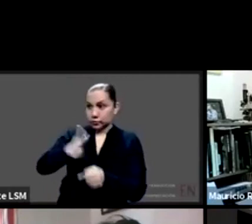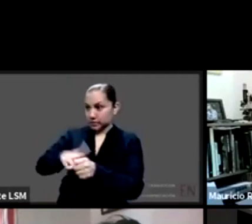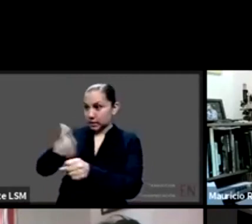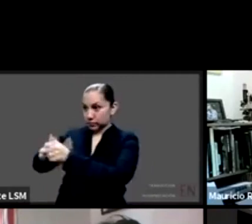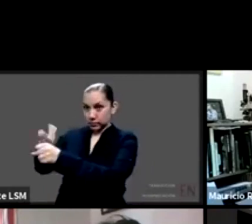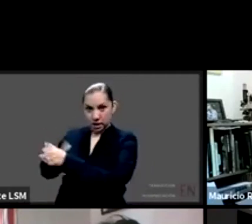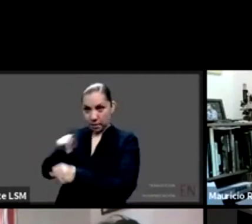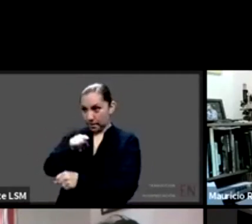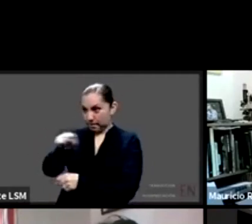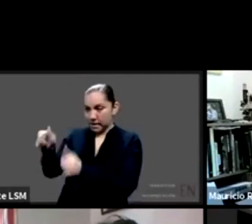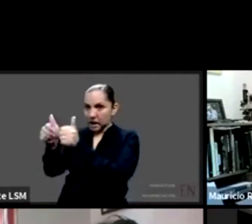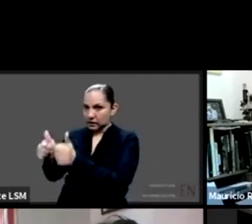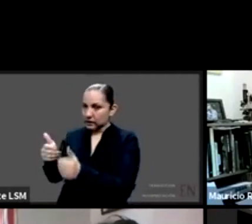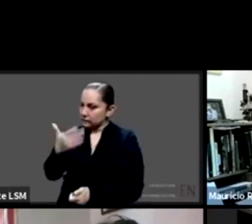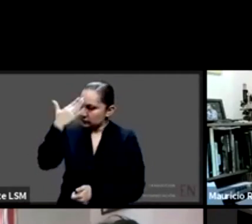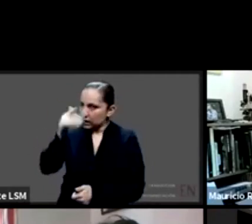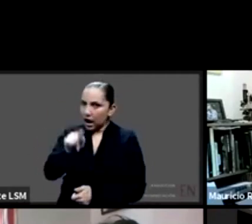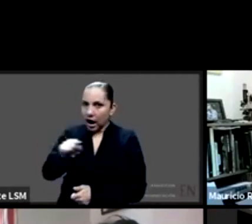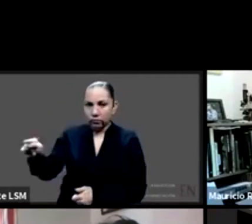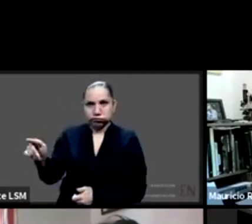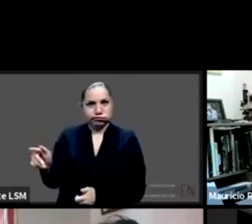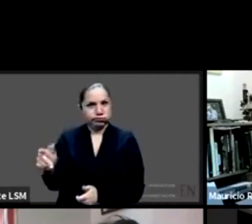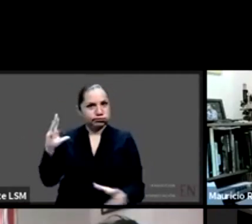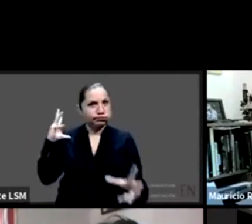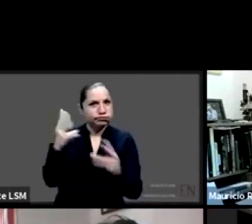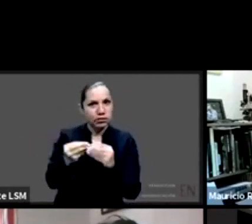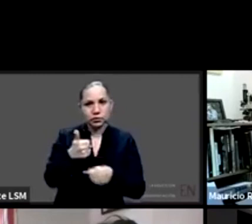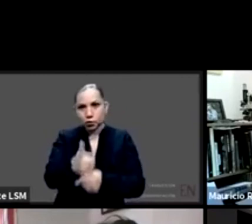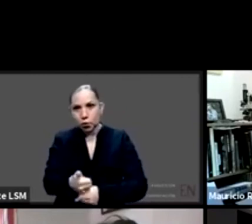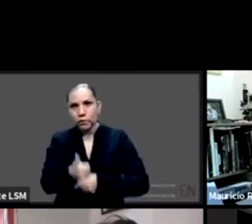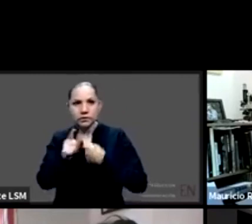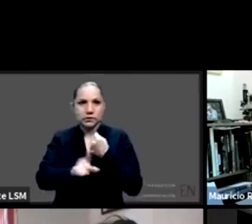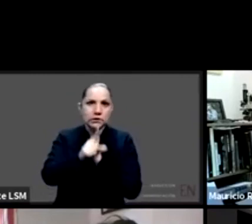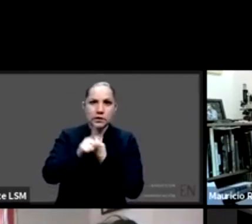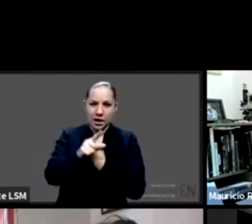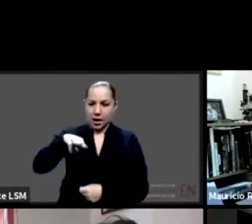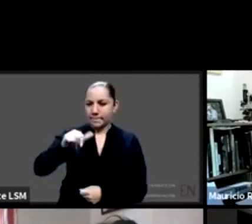comentado Margarita y que no deben de suceder tenemos también